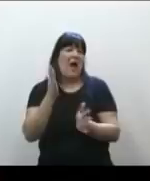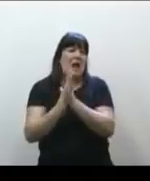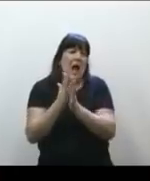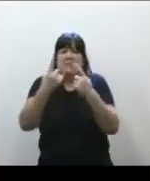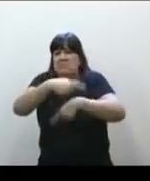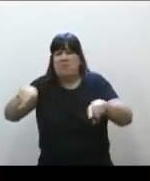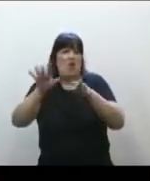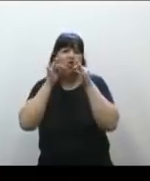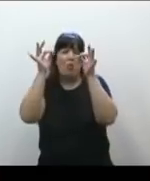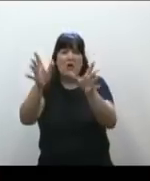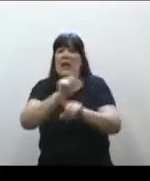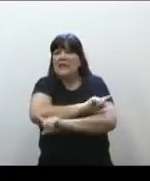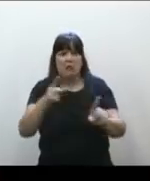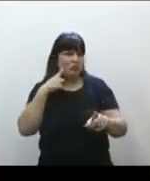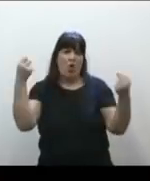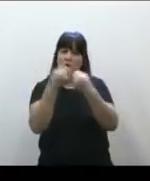estoy de acuerdo con la gratuidad.